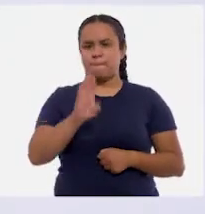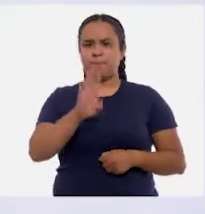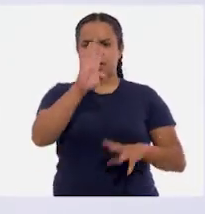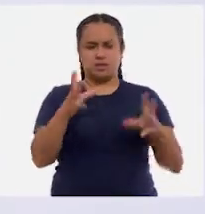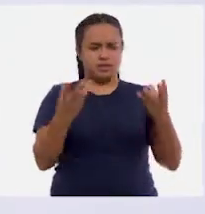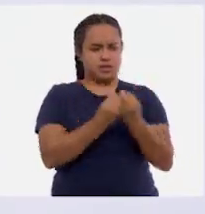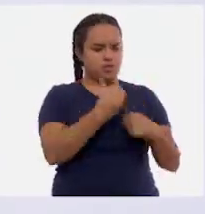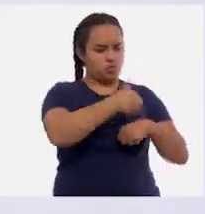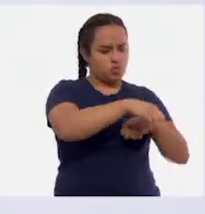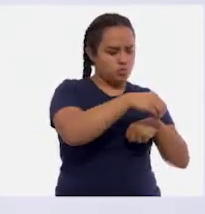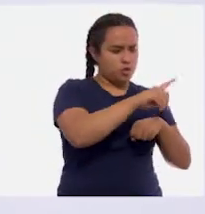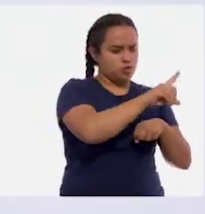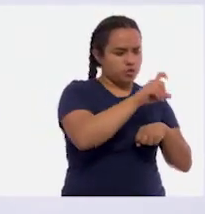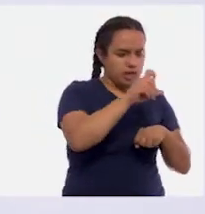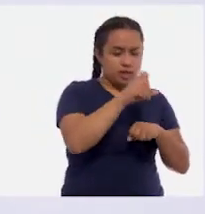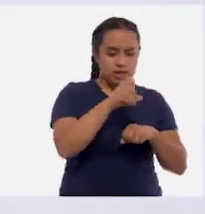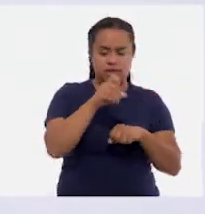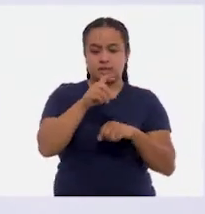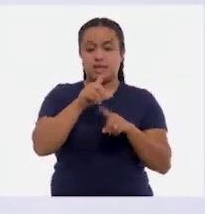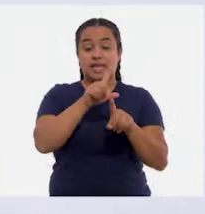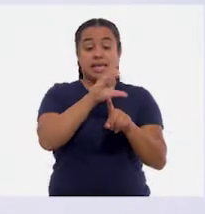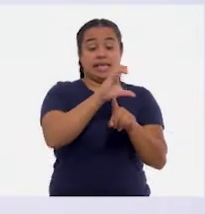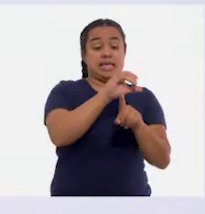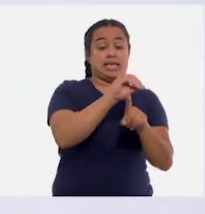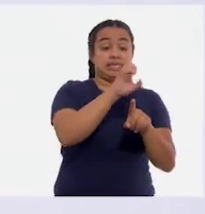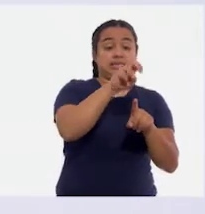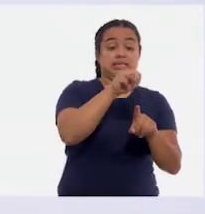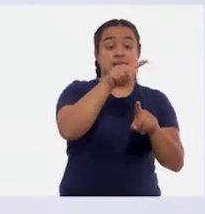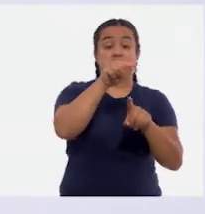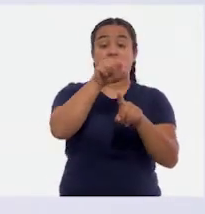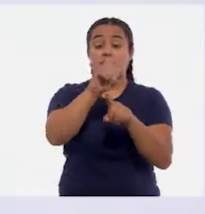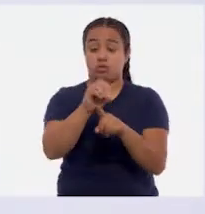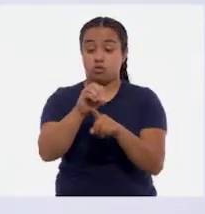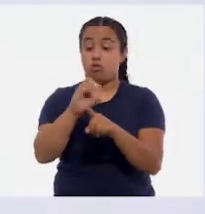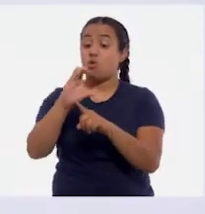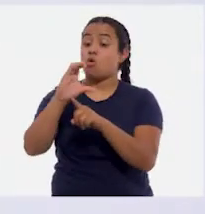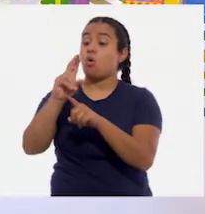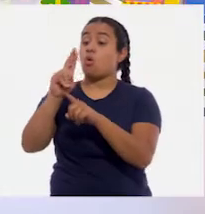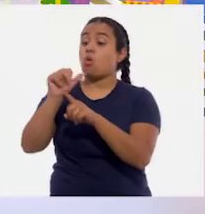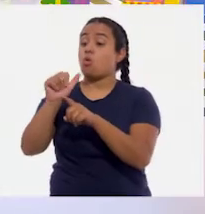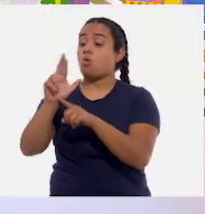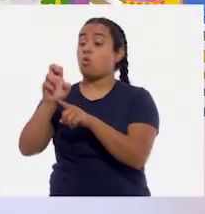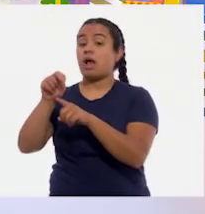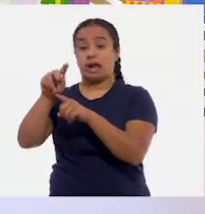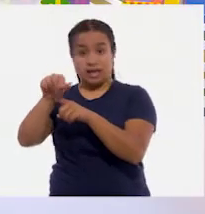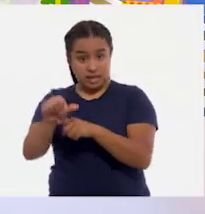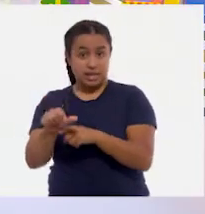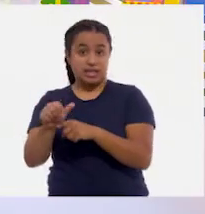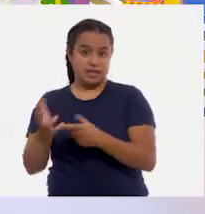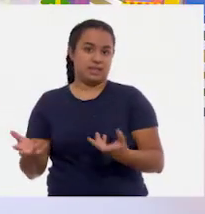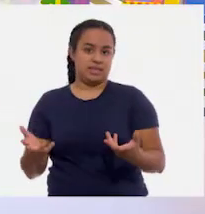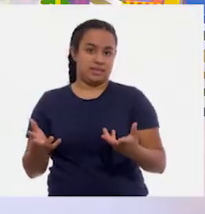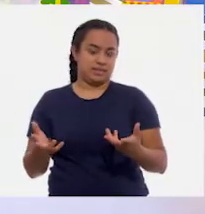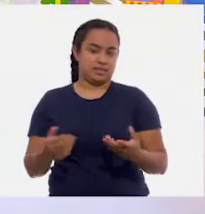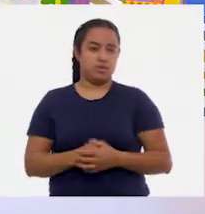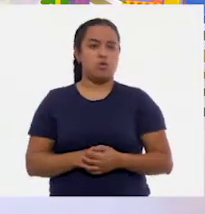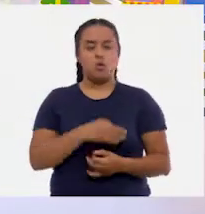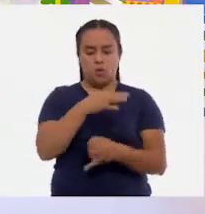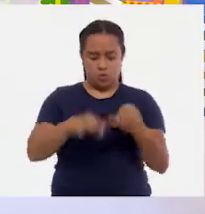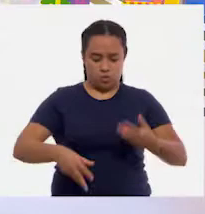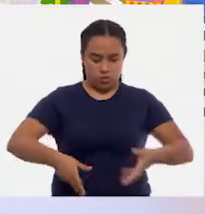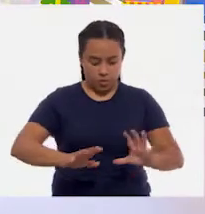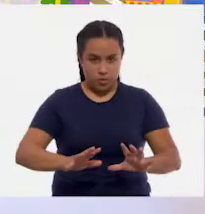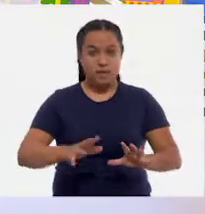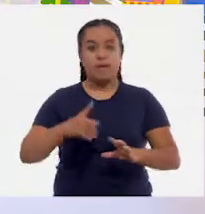uniendo los dos números, se lee ciento cuarenta. Ciento cuarenta. Vamos a tirar por última vez para jugar